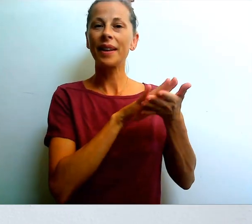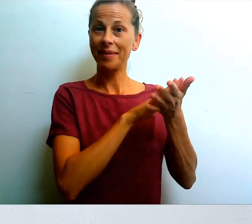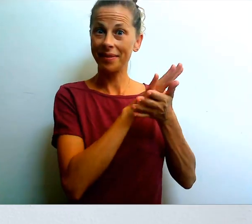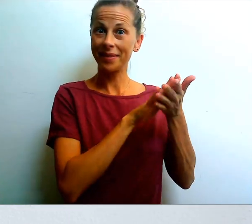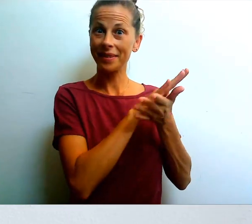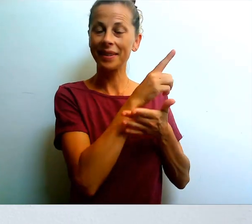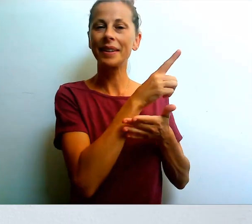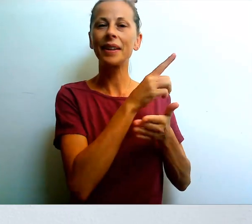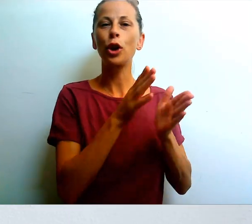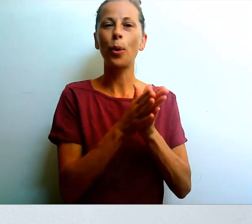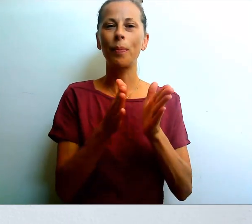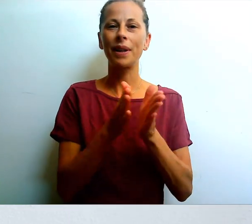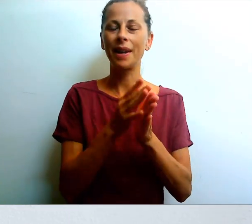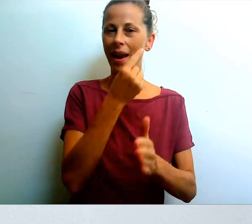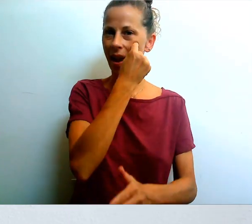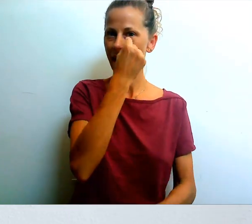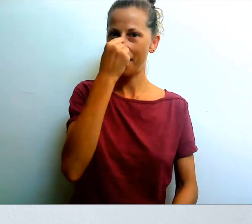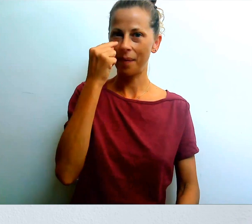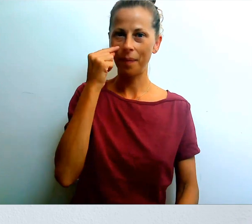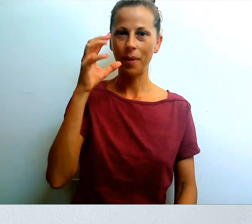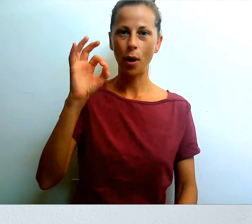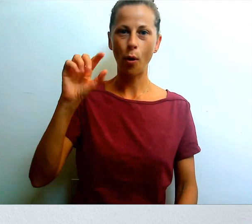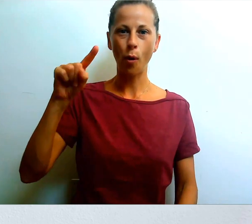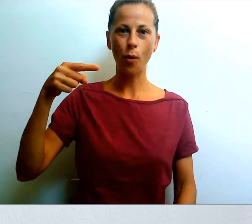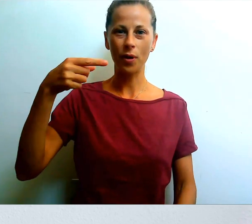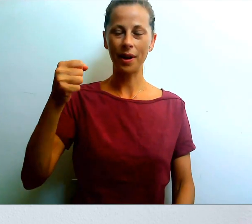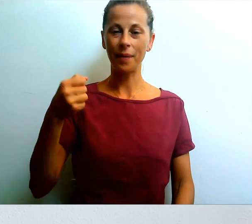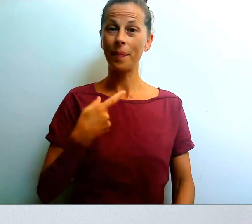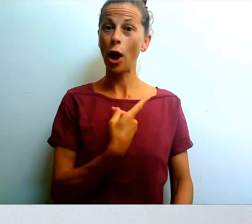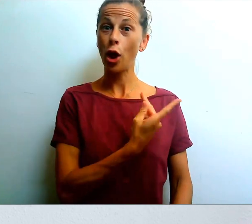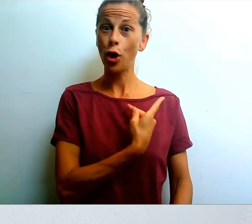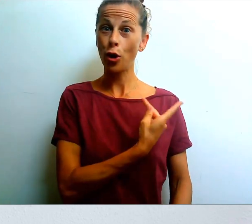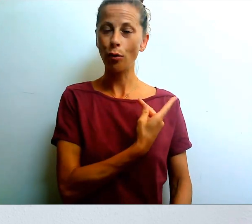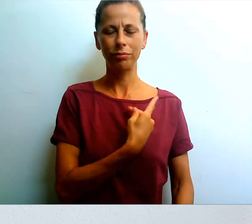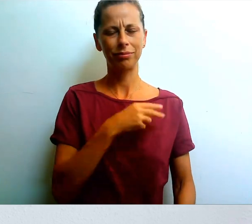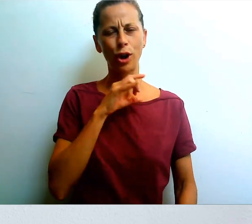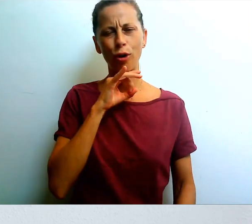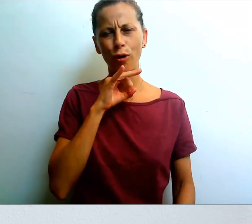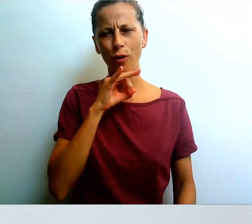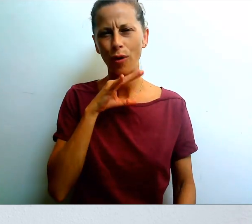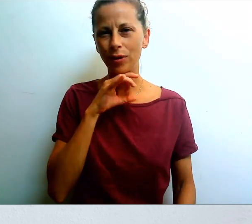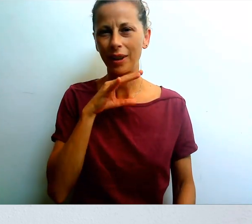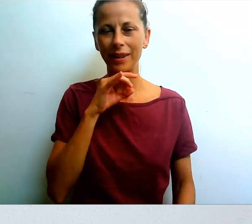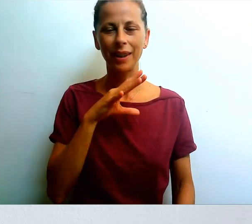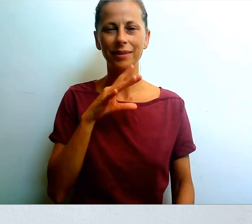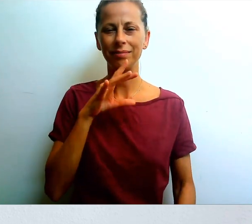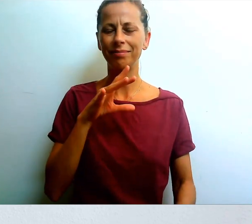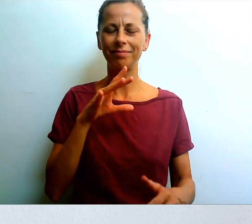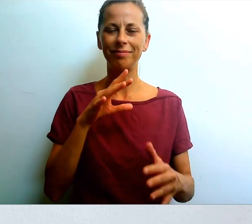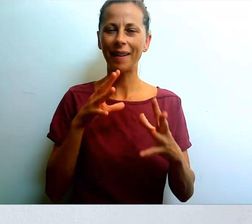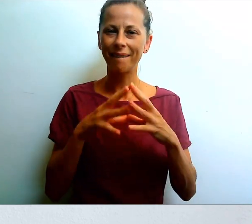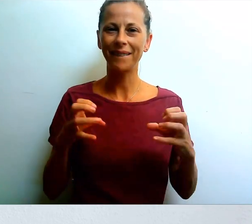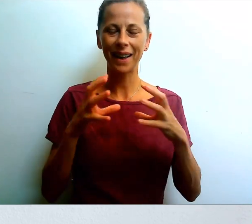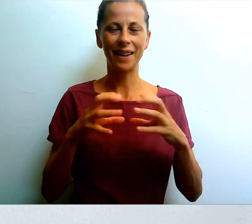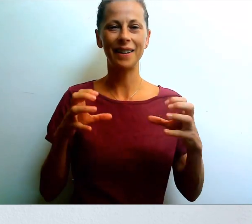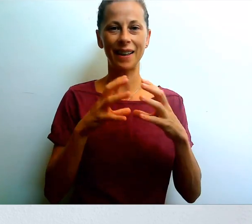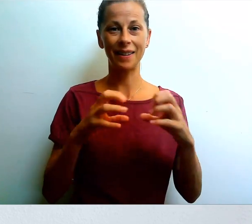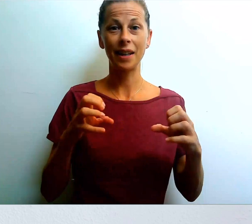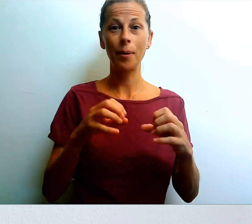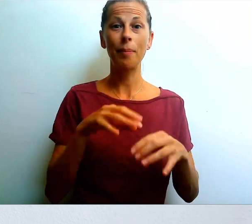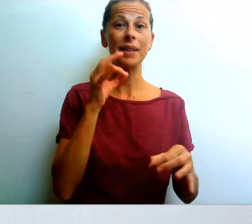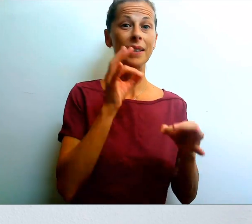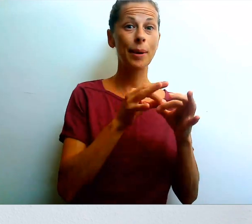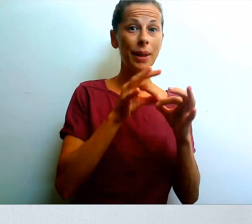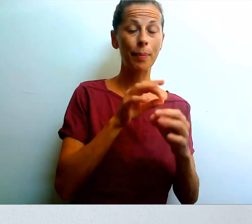súper contentas y animadas porque en las próximas ediciones de Retiros en la Naturaleza que organizamos,